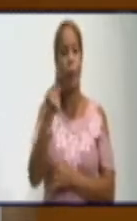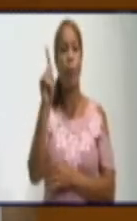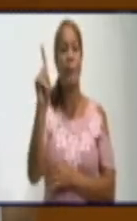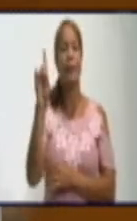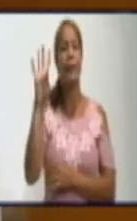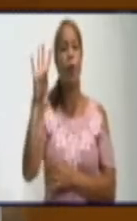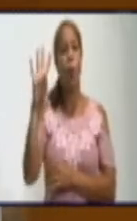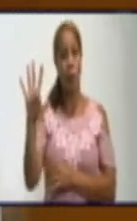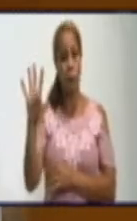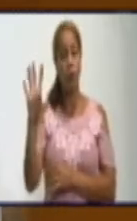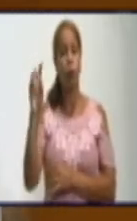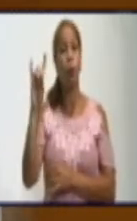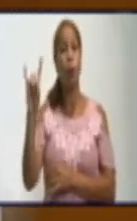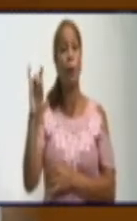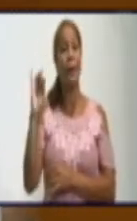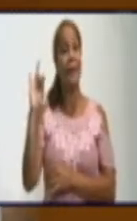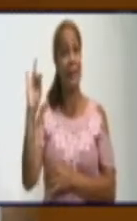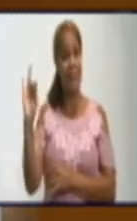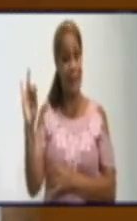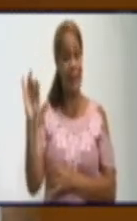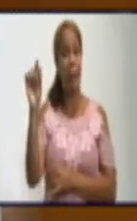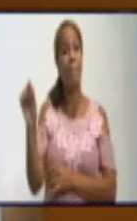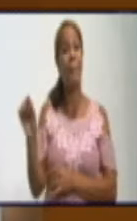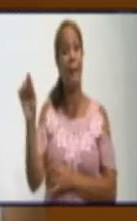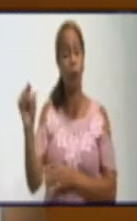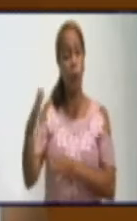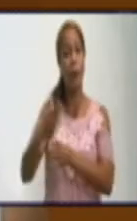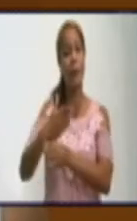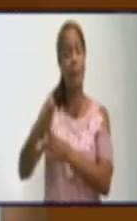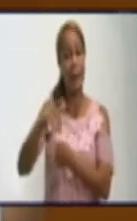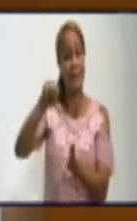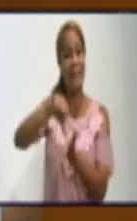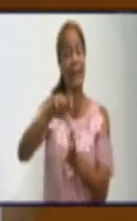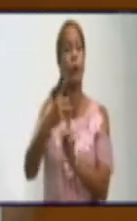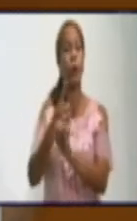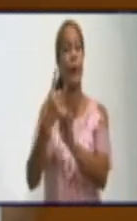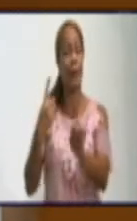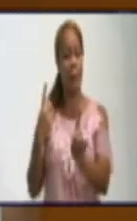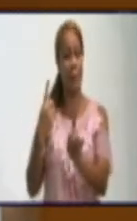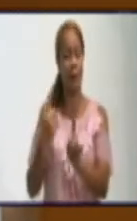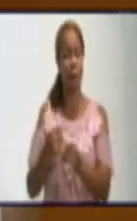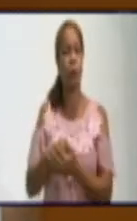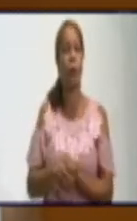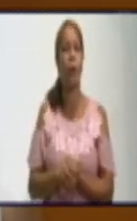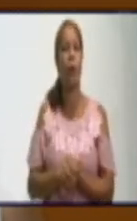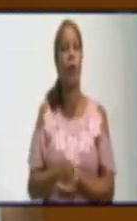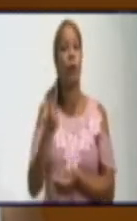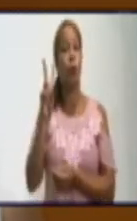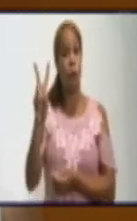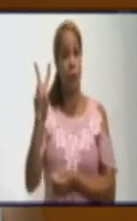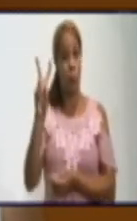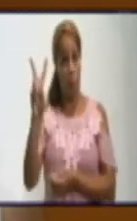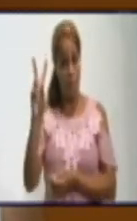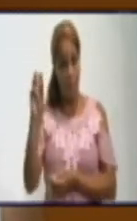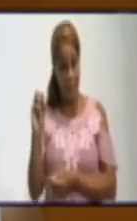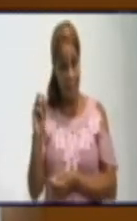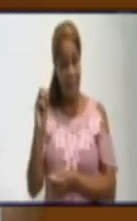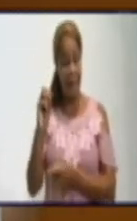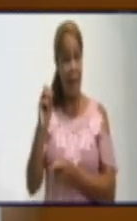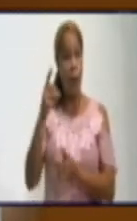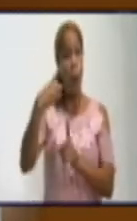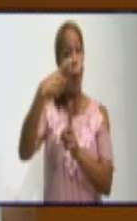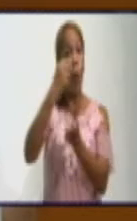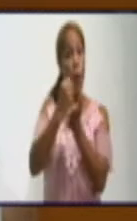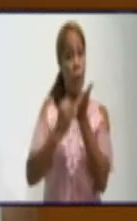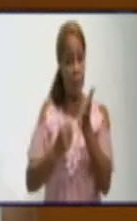.497 personas en los diferentes centros de aislamiento, 220 confirmados dentro de la provincia y